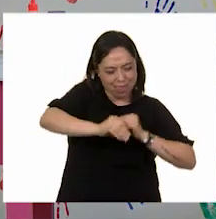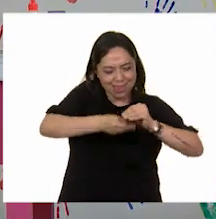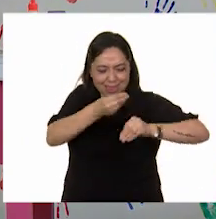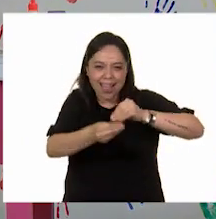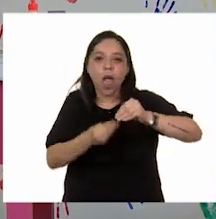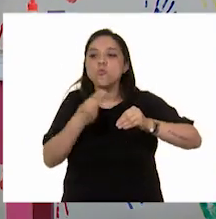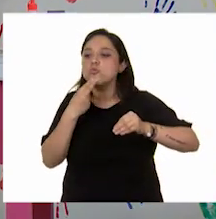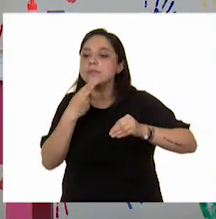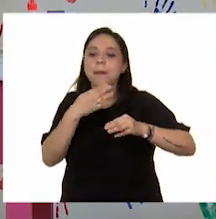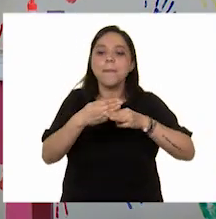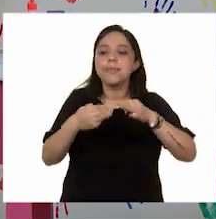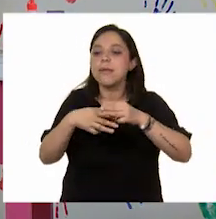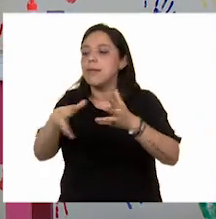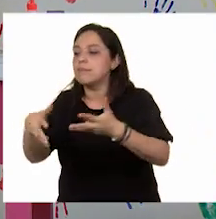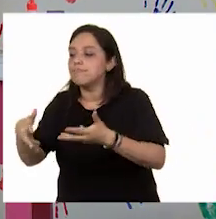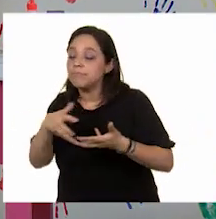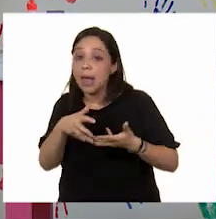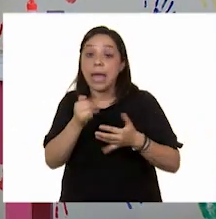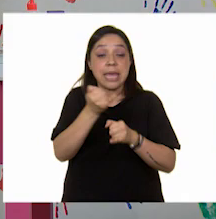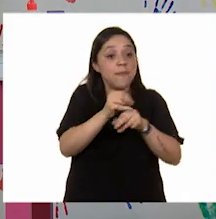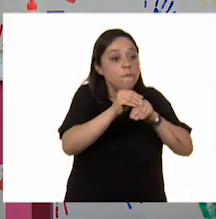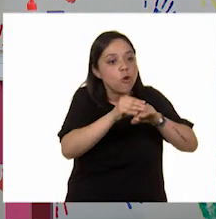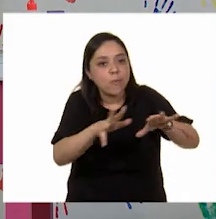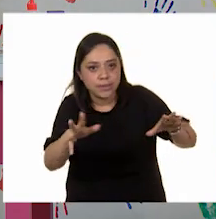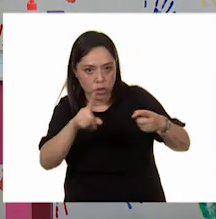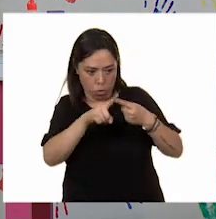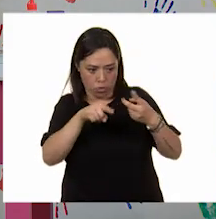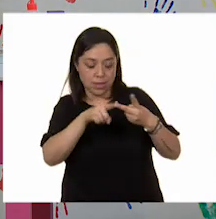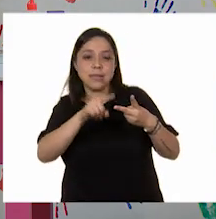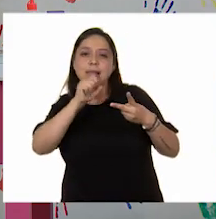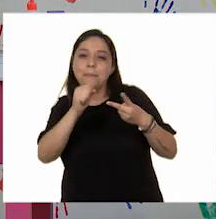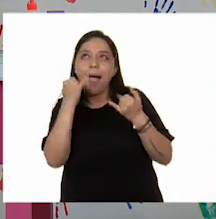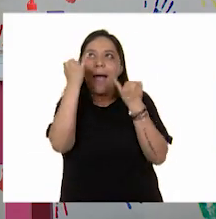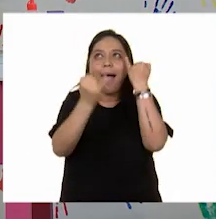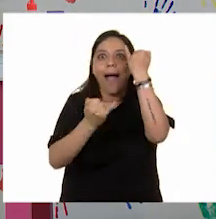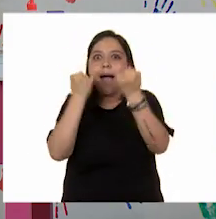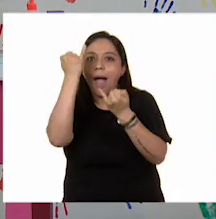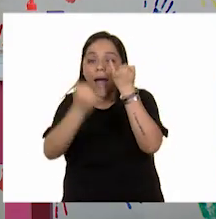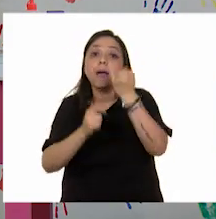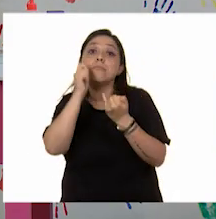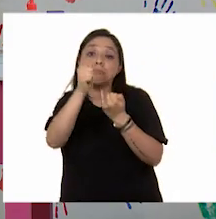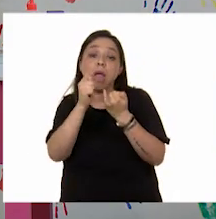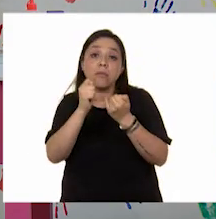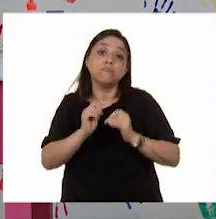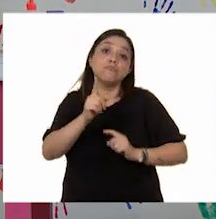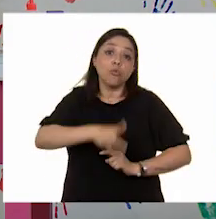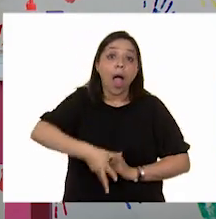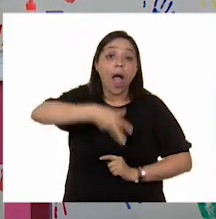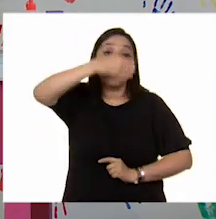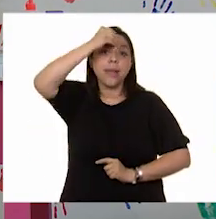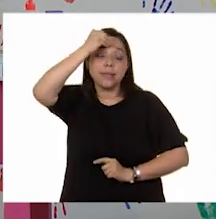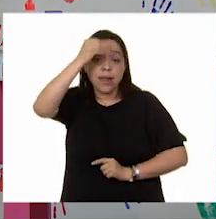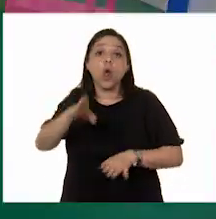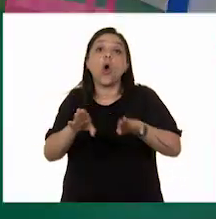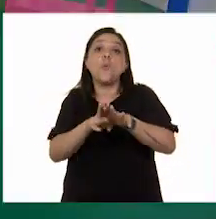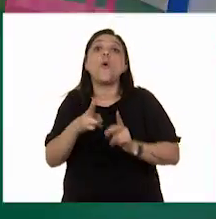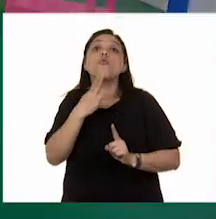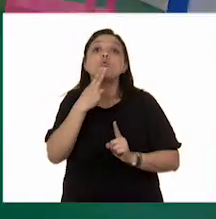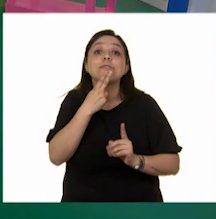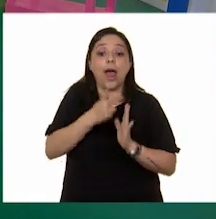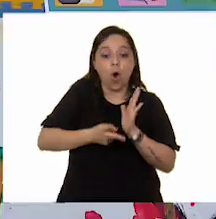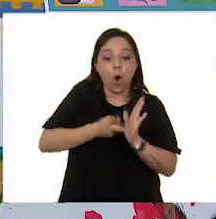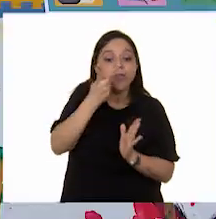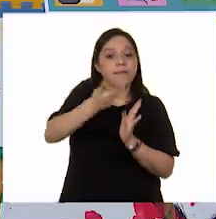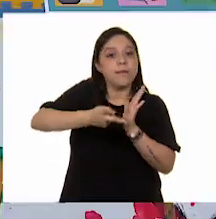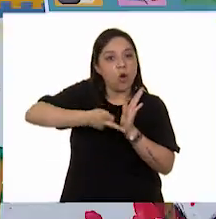con información y creatividad podemos transformar y fomentar una cultura ambiental a partir del reuso. Niñas y